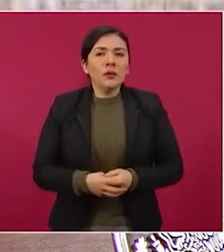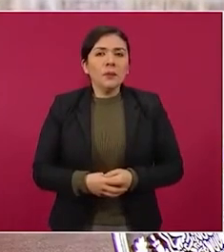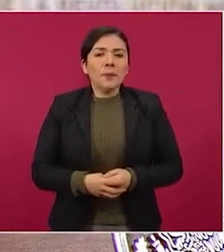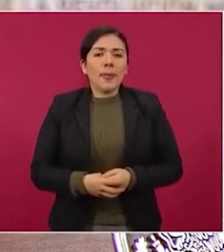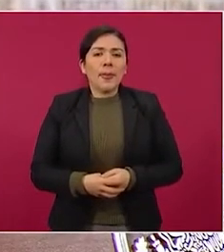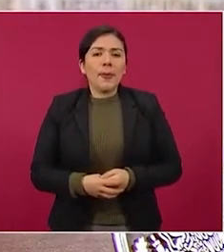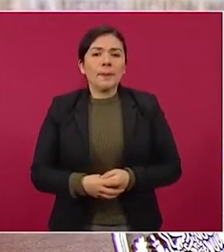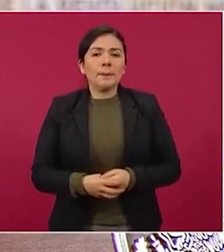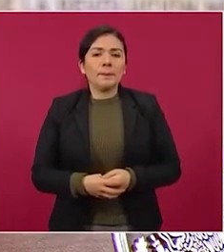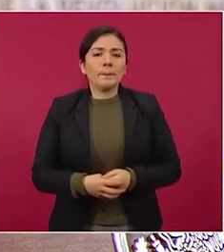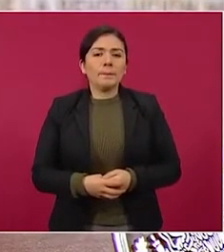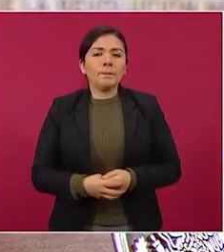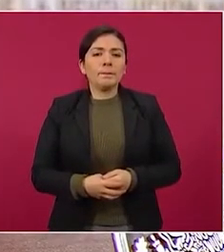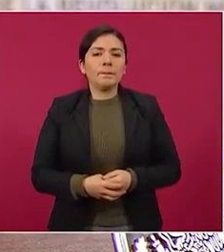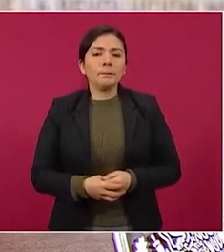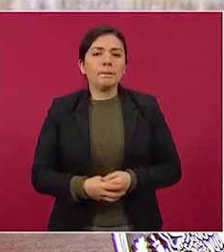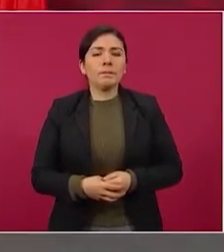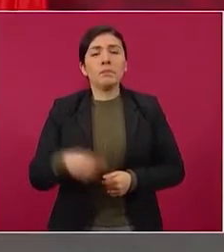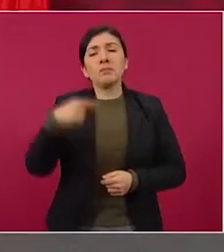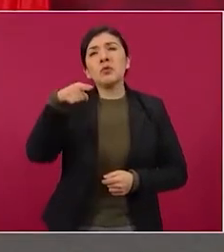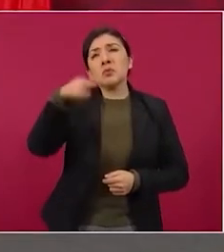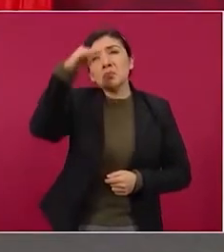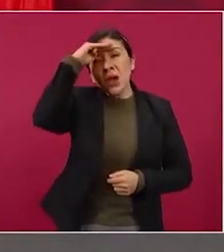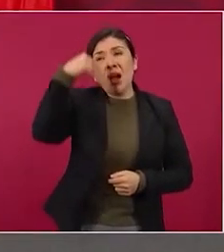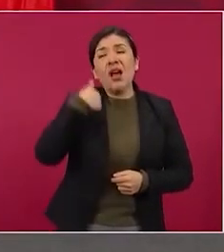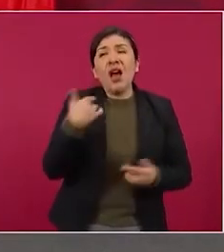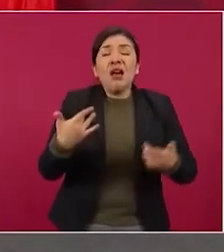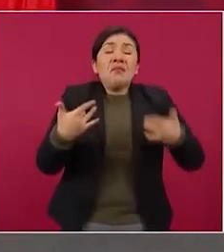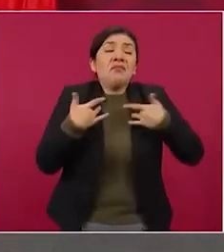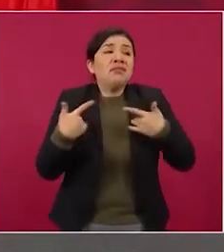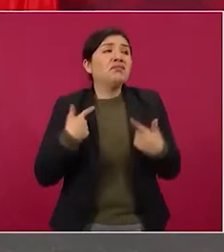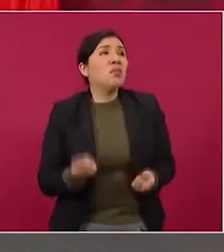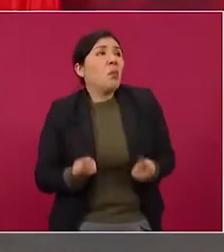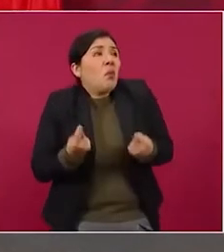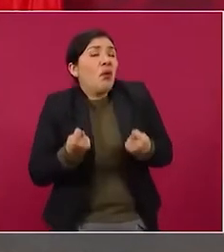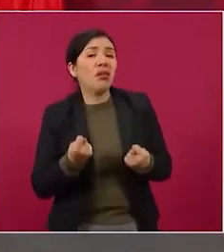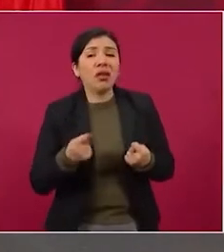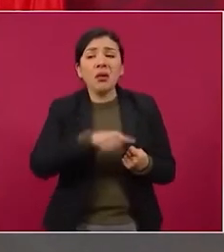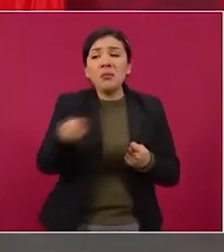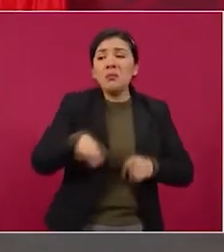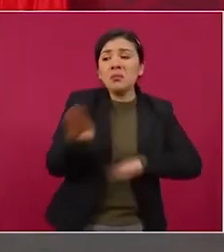pues indolentes tenemos